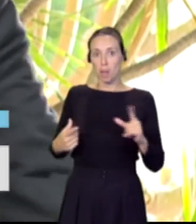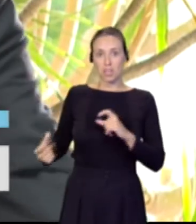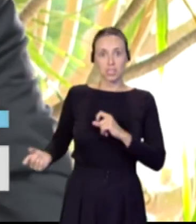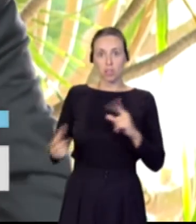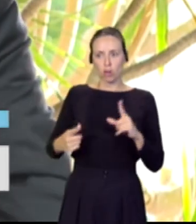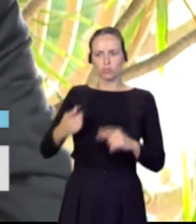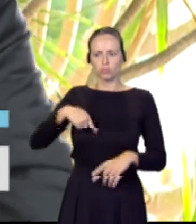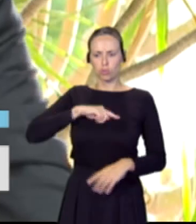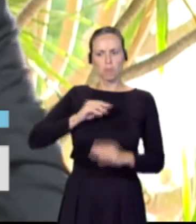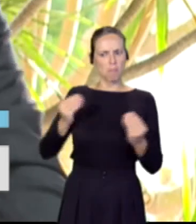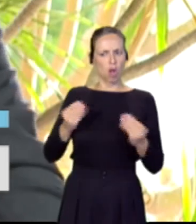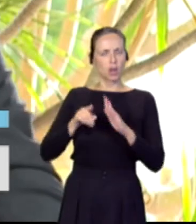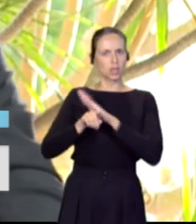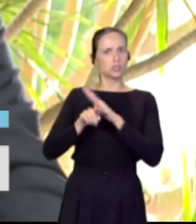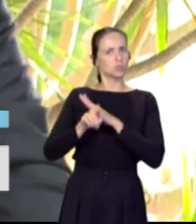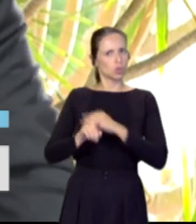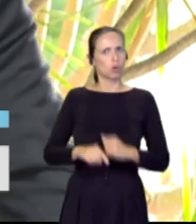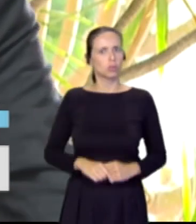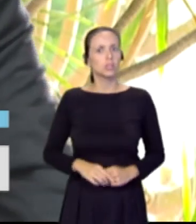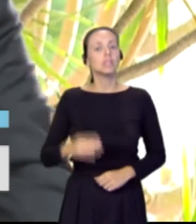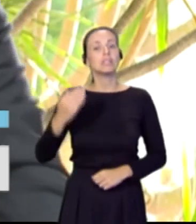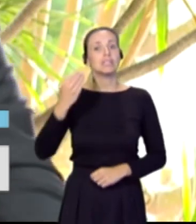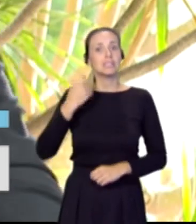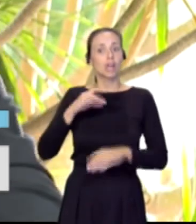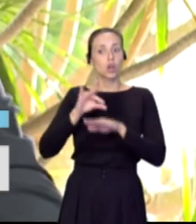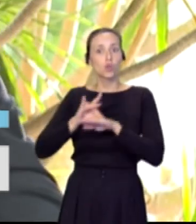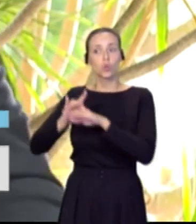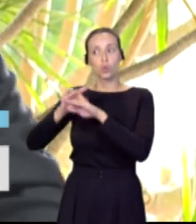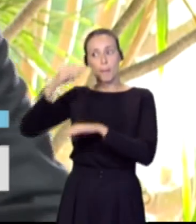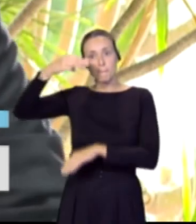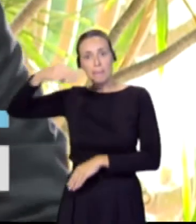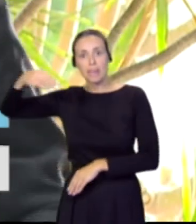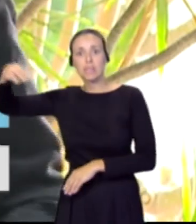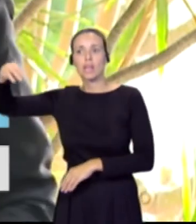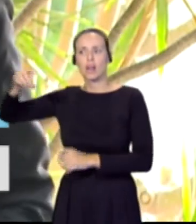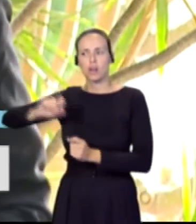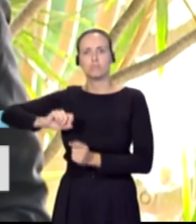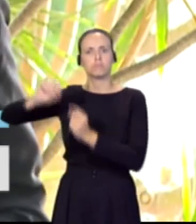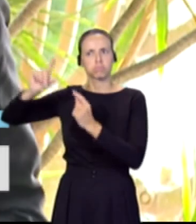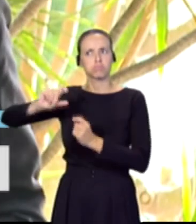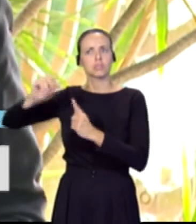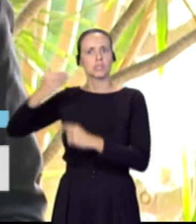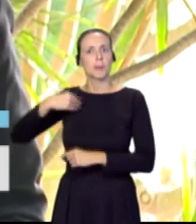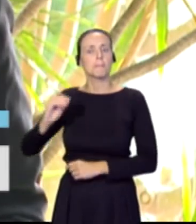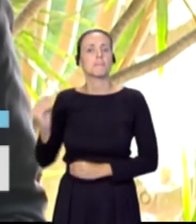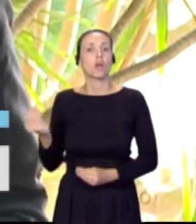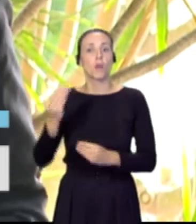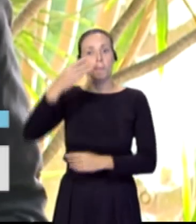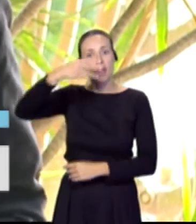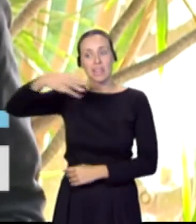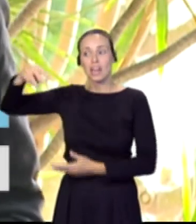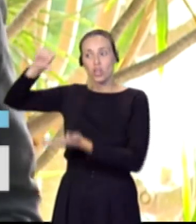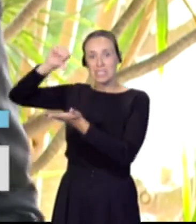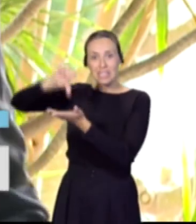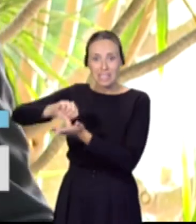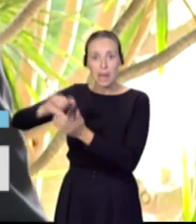Tenemos resultados concretos en las rutas del Mediterráneo Central, el Mediterráneo Este, y